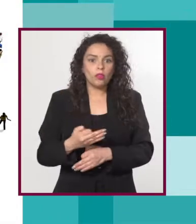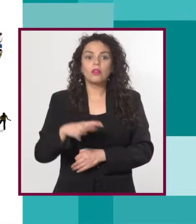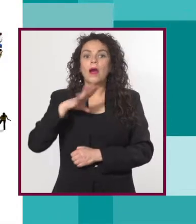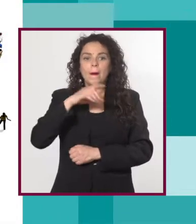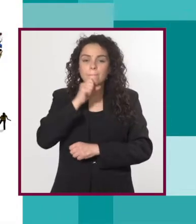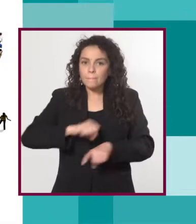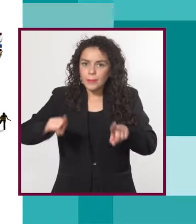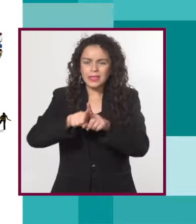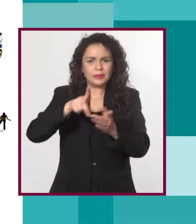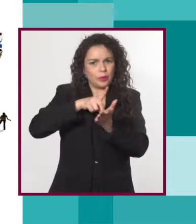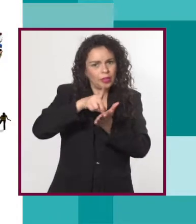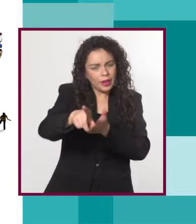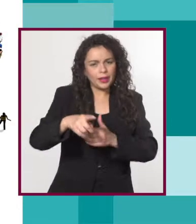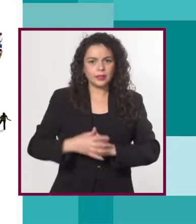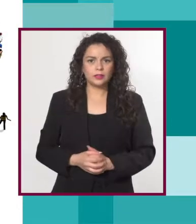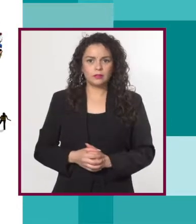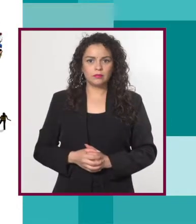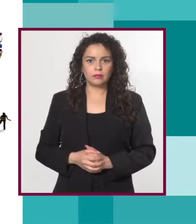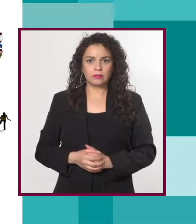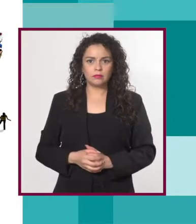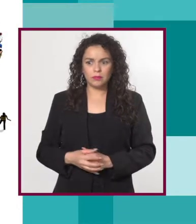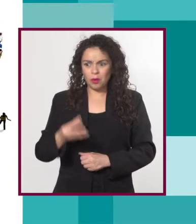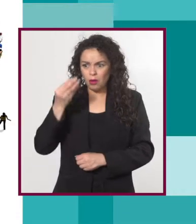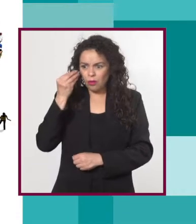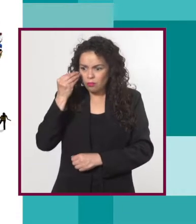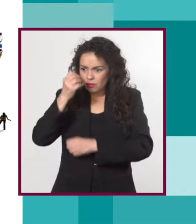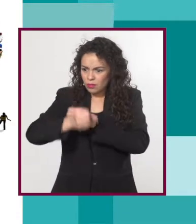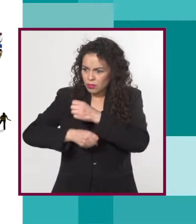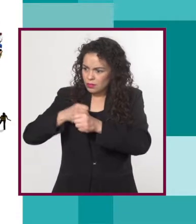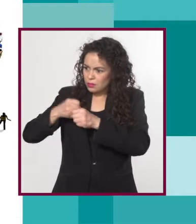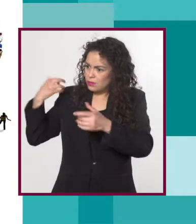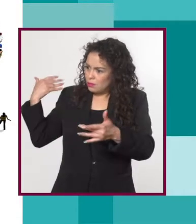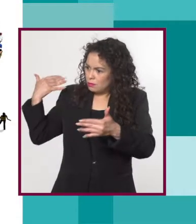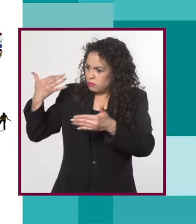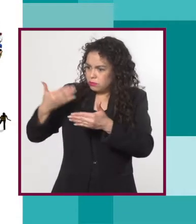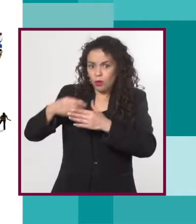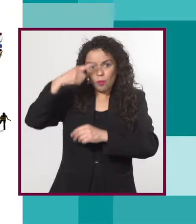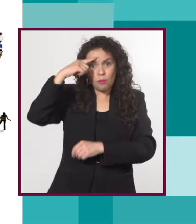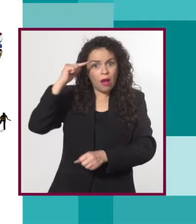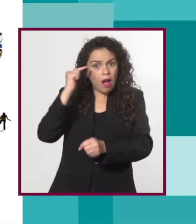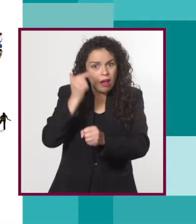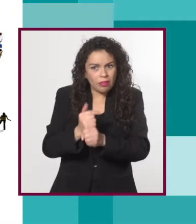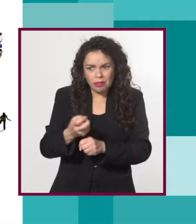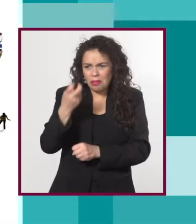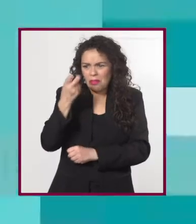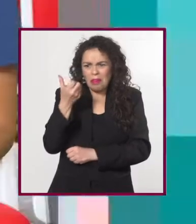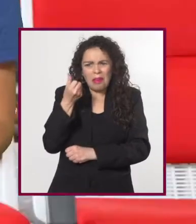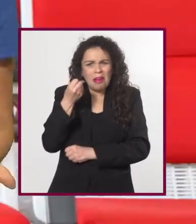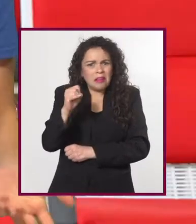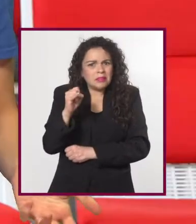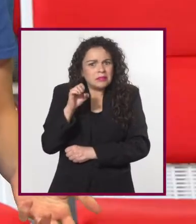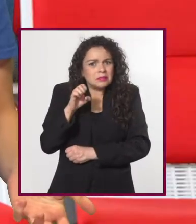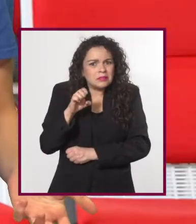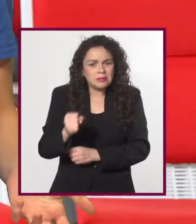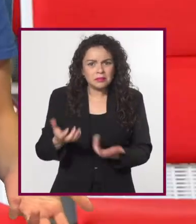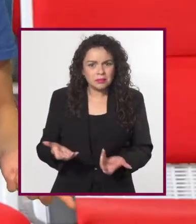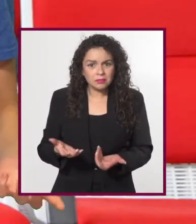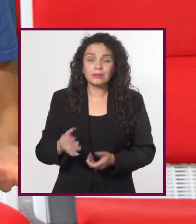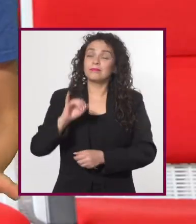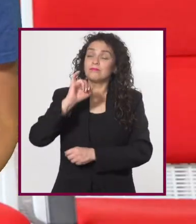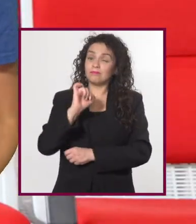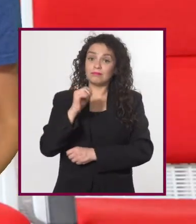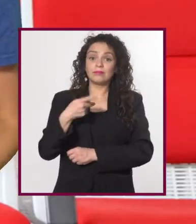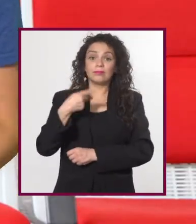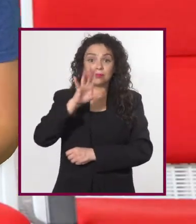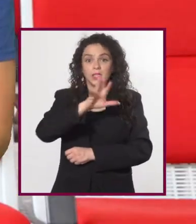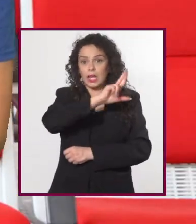todos tenemos los mismos derechos. ¿Cuántas décadas para darnos cuenta de lo obvio? Sí. Y ya